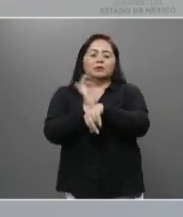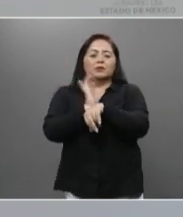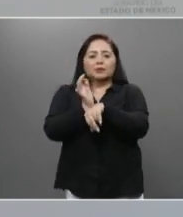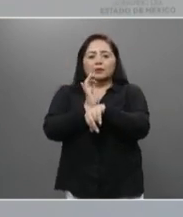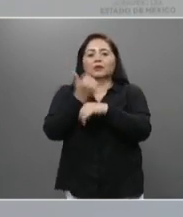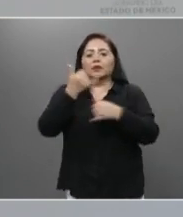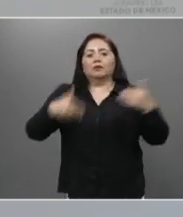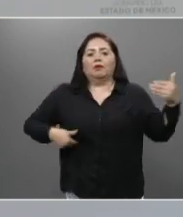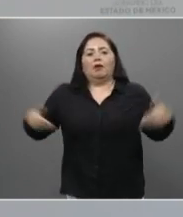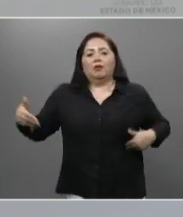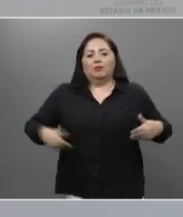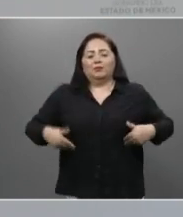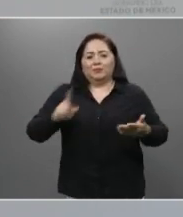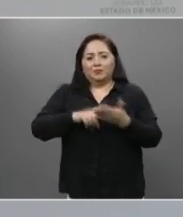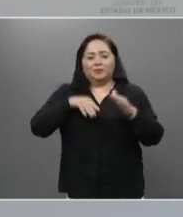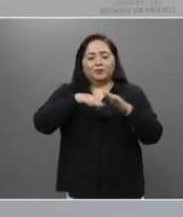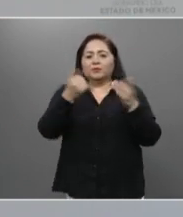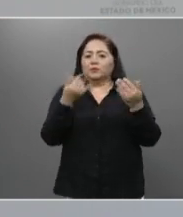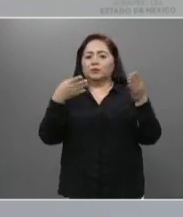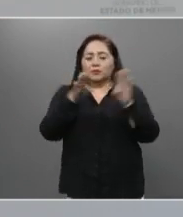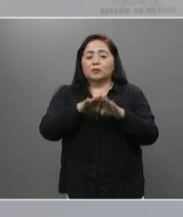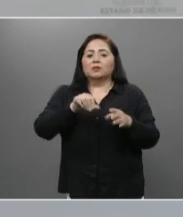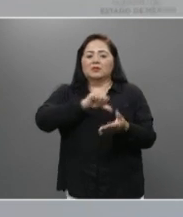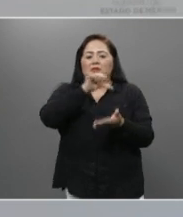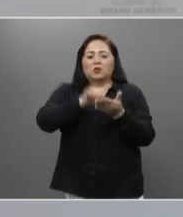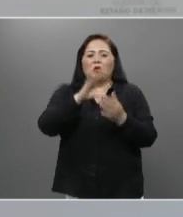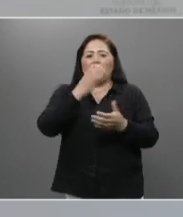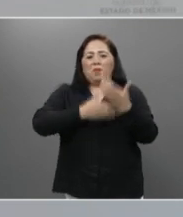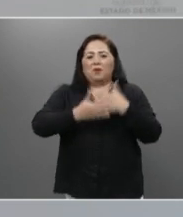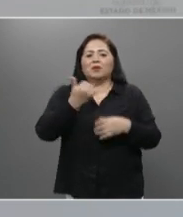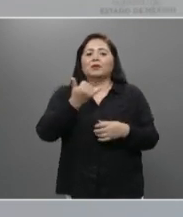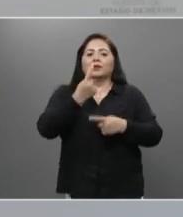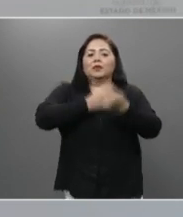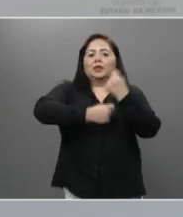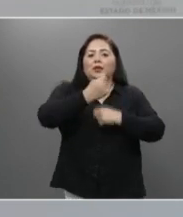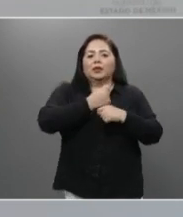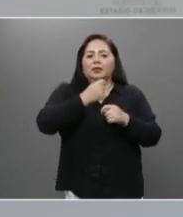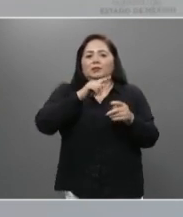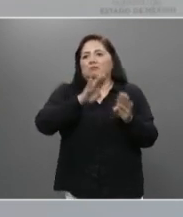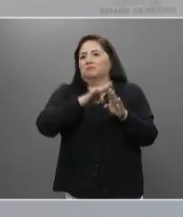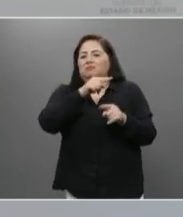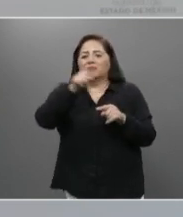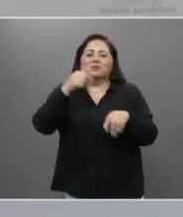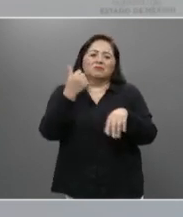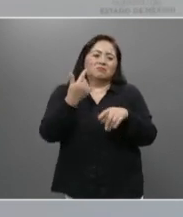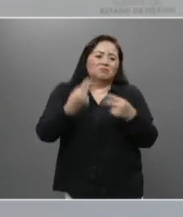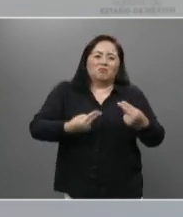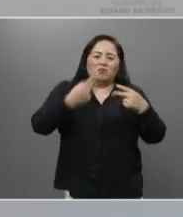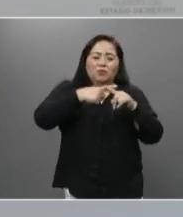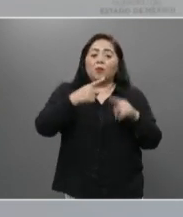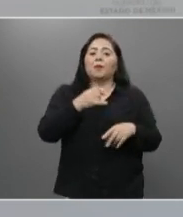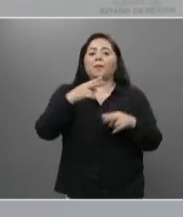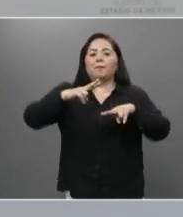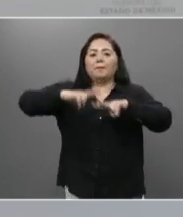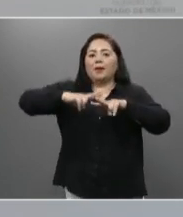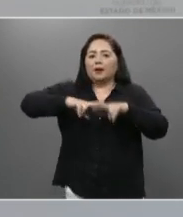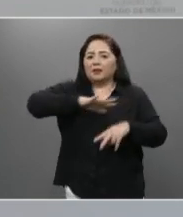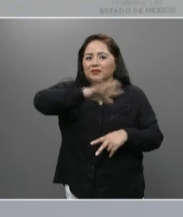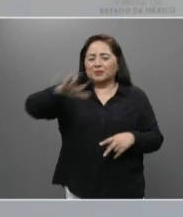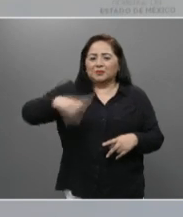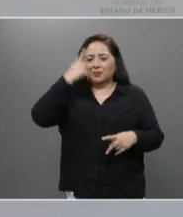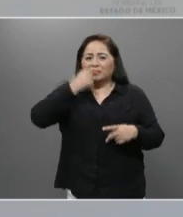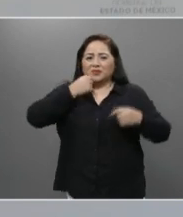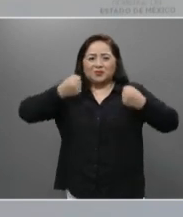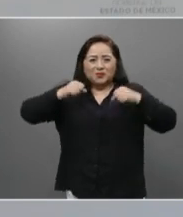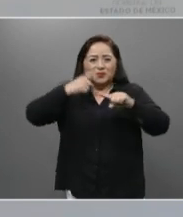cines y teatros. Centros comerciales y tiendas departamentales, parques recreativos